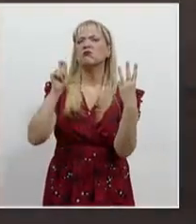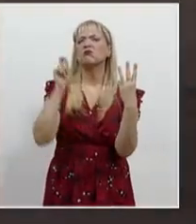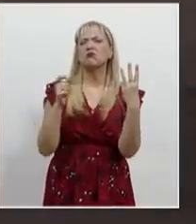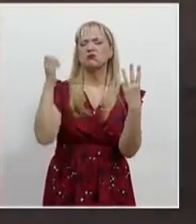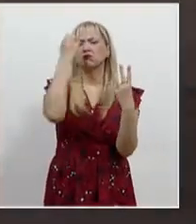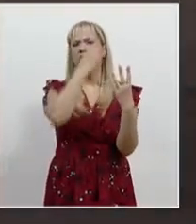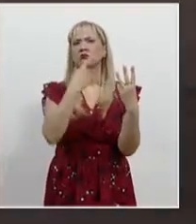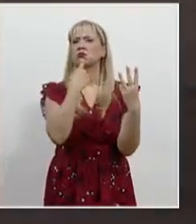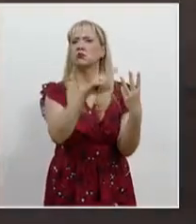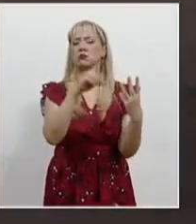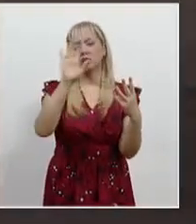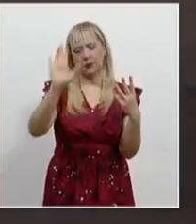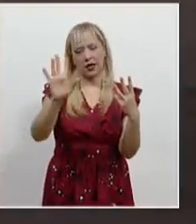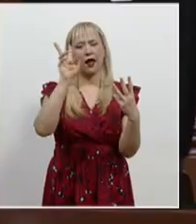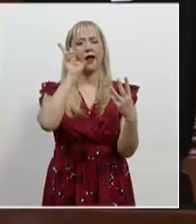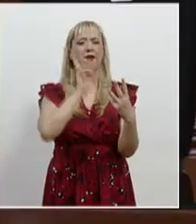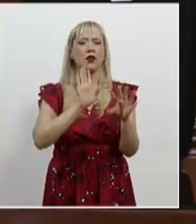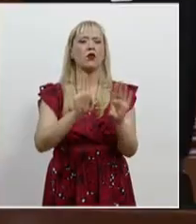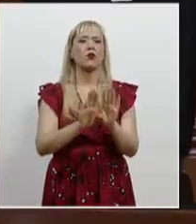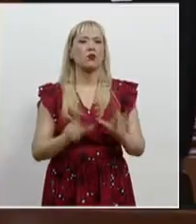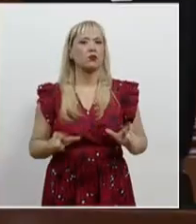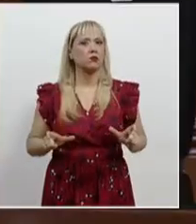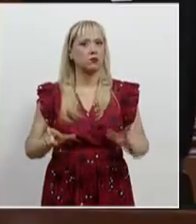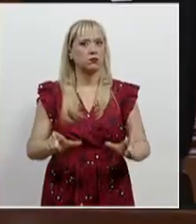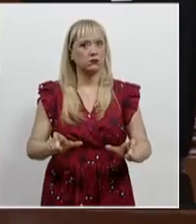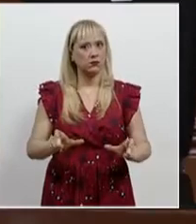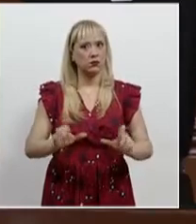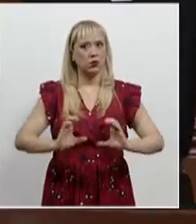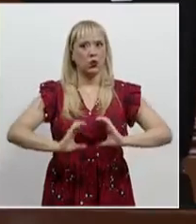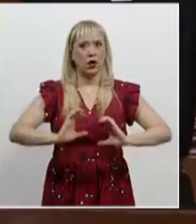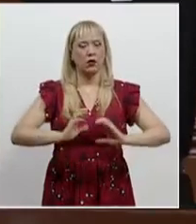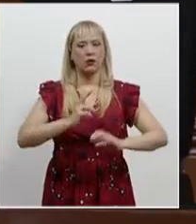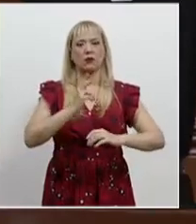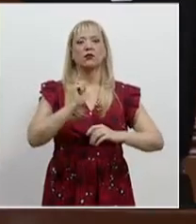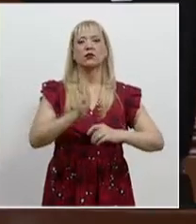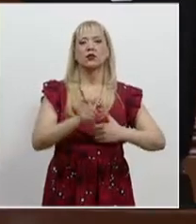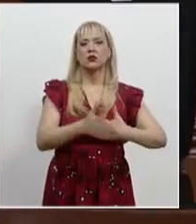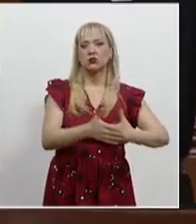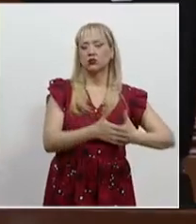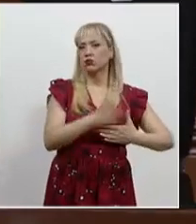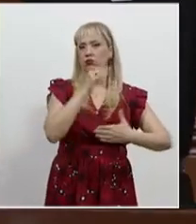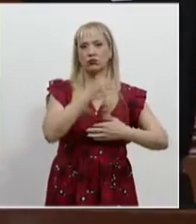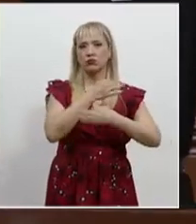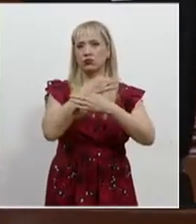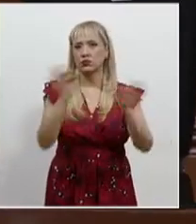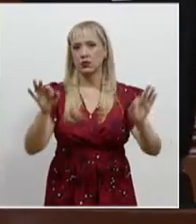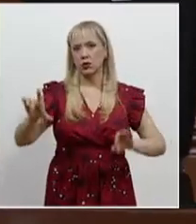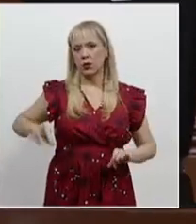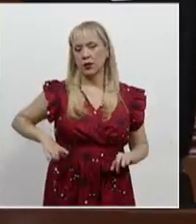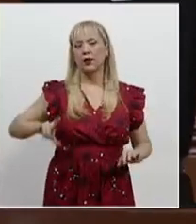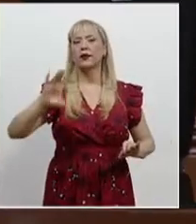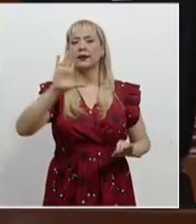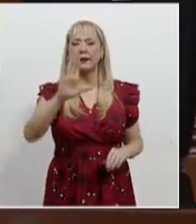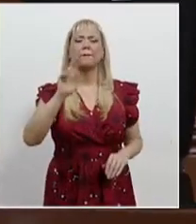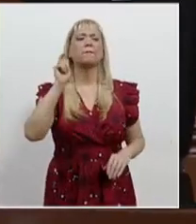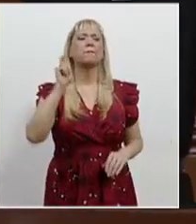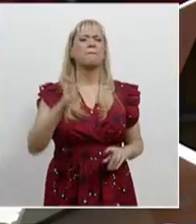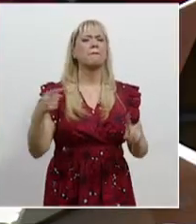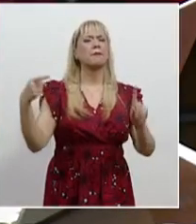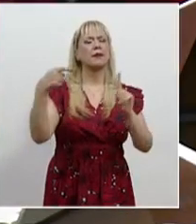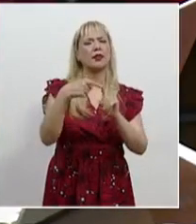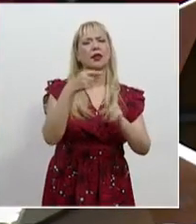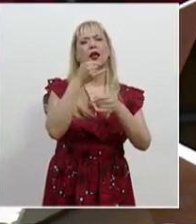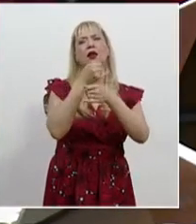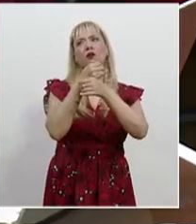revisión en materia de seguridad nacional promovidos por la Consejería Jurídica del Ejecutivo Federal y el tema central es la información